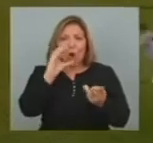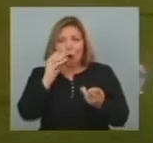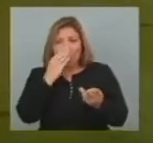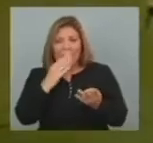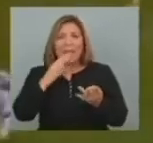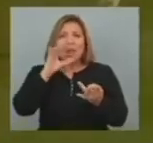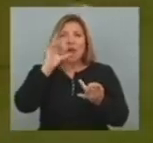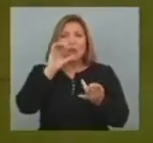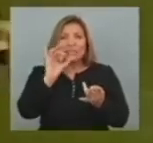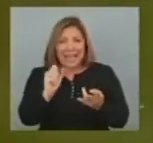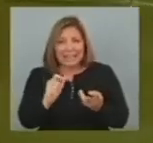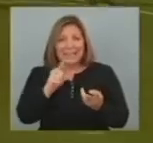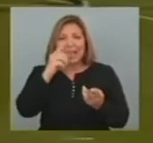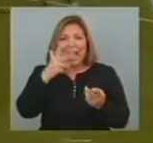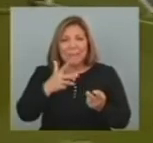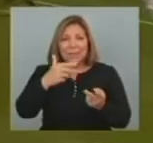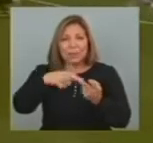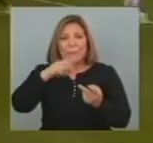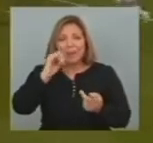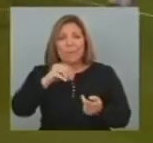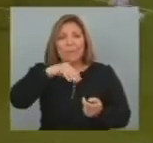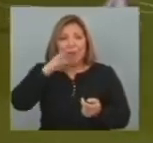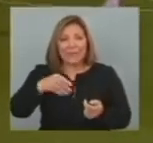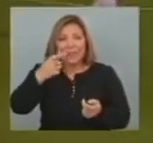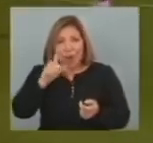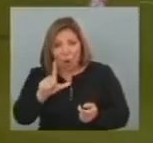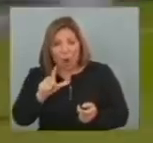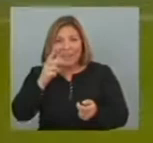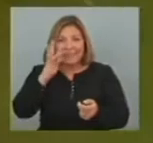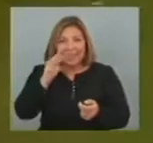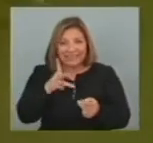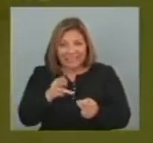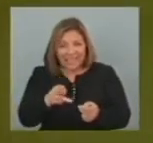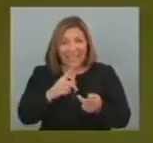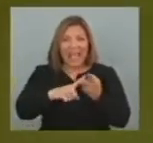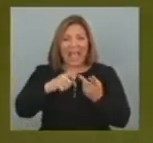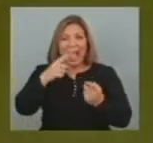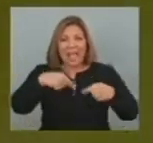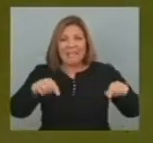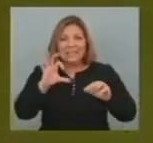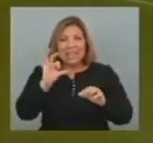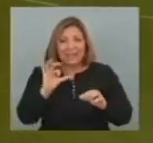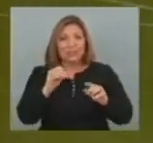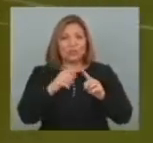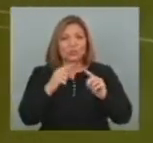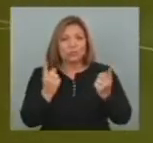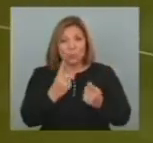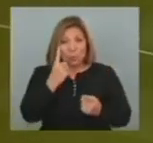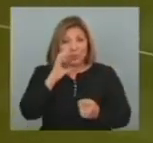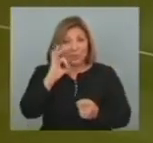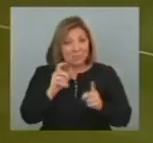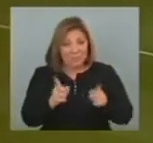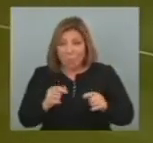Solaza Gabriel Márquez Hamilton Pereira Montelongo Cristian Techera Taborda Y Michael Santos Los mismos 11 que Perdieron 1 a 0